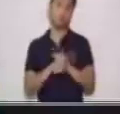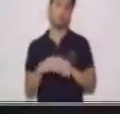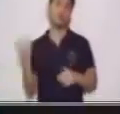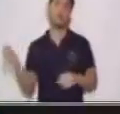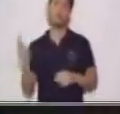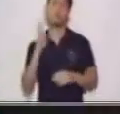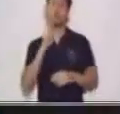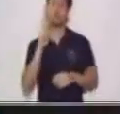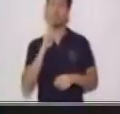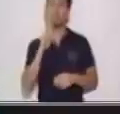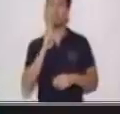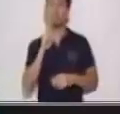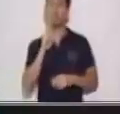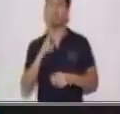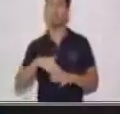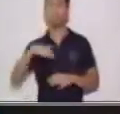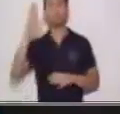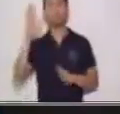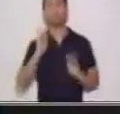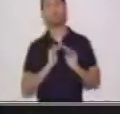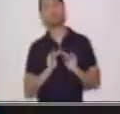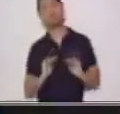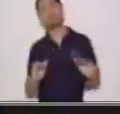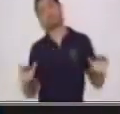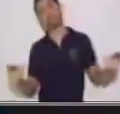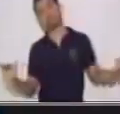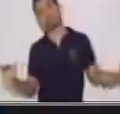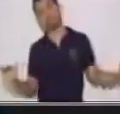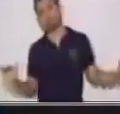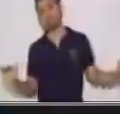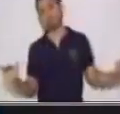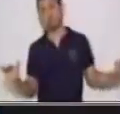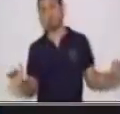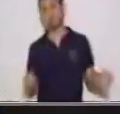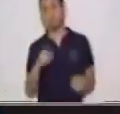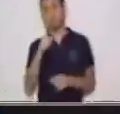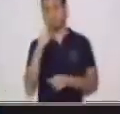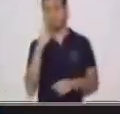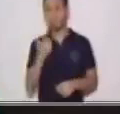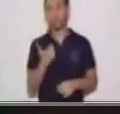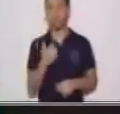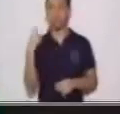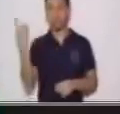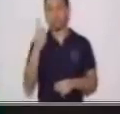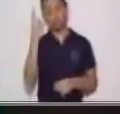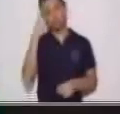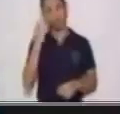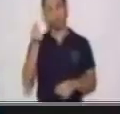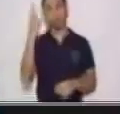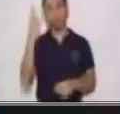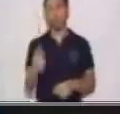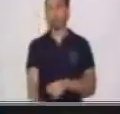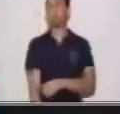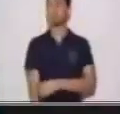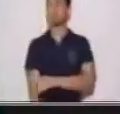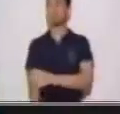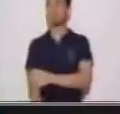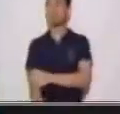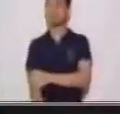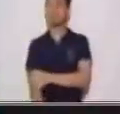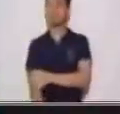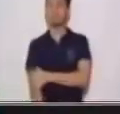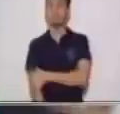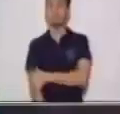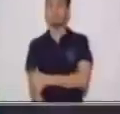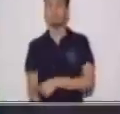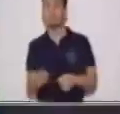vocabulario más relajado, más tranquilo, ¿verdad? Y todo lo vamos a comprender. También tenemos el